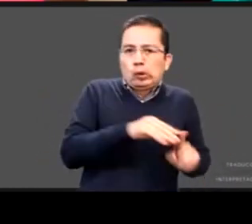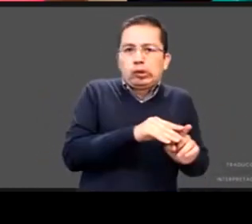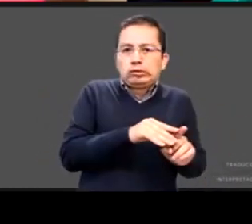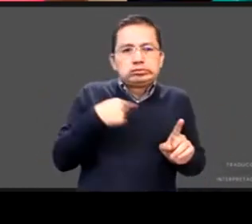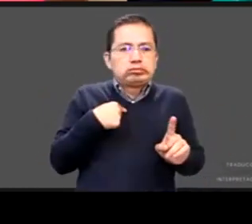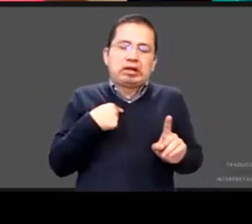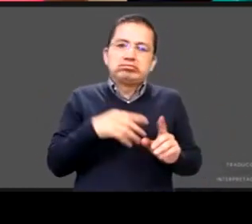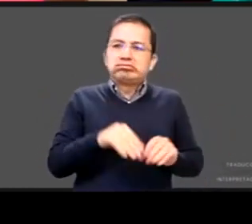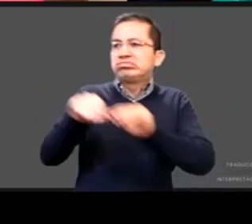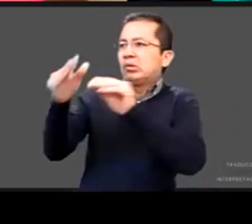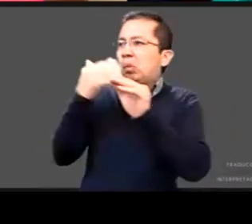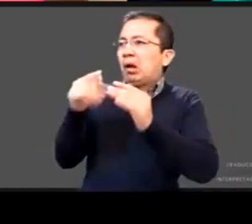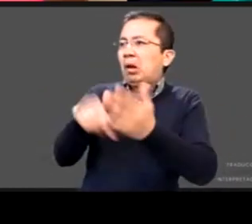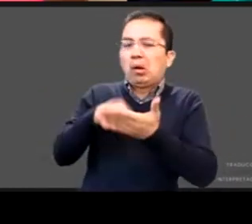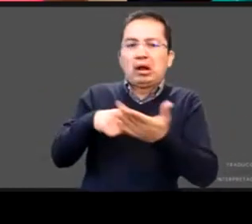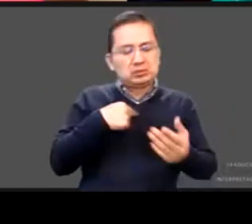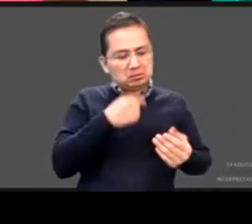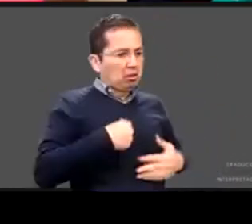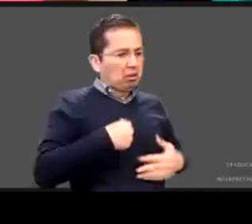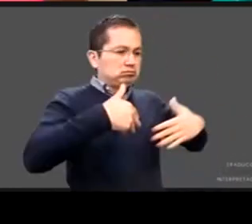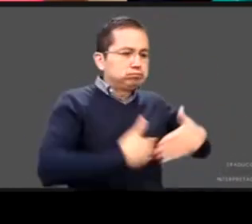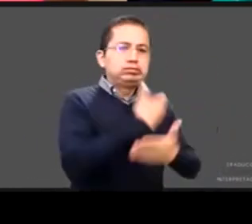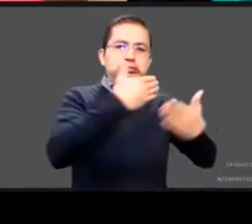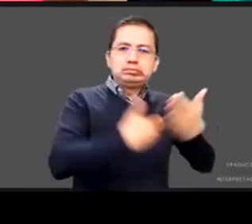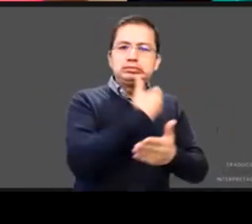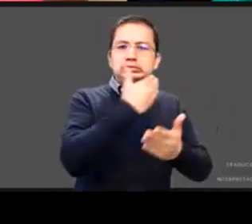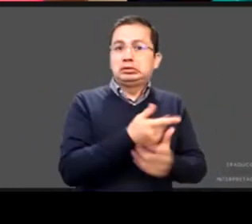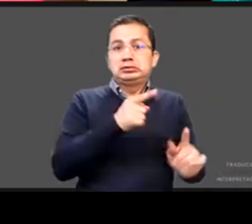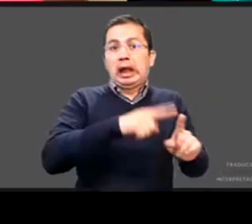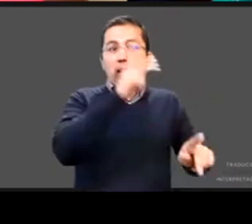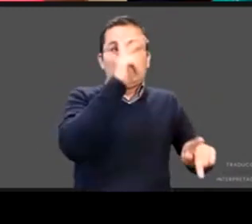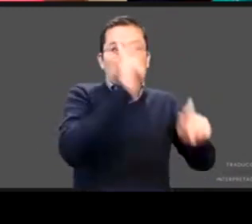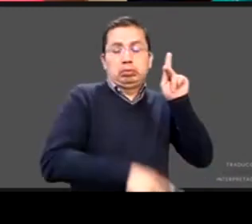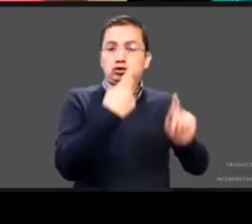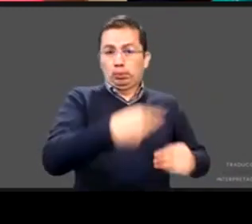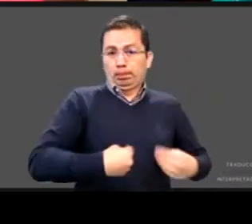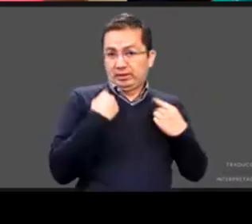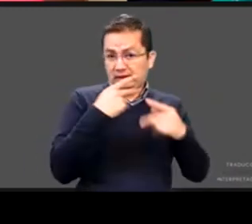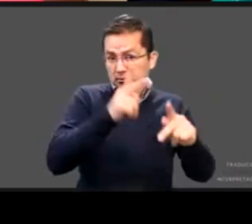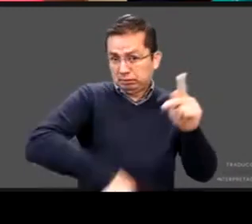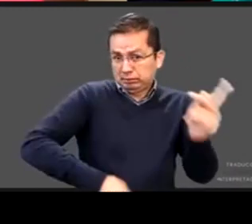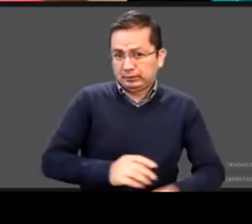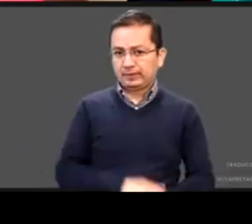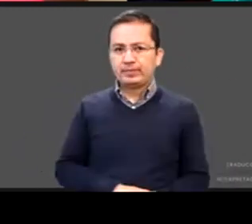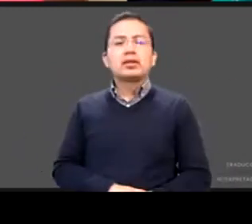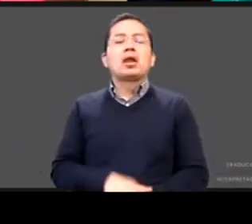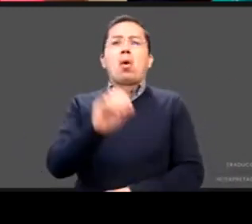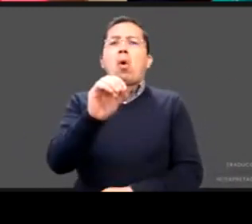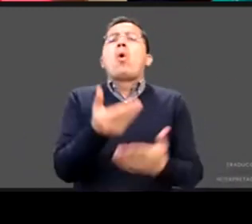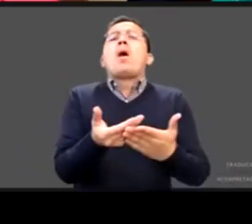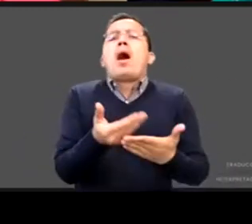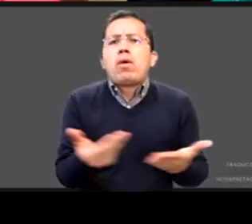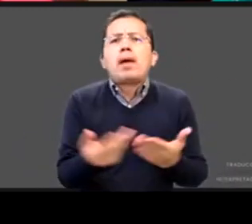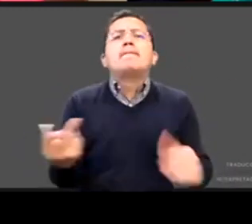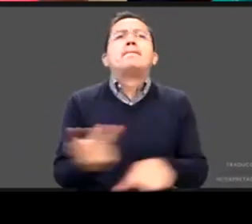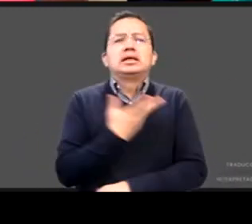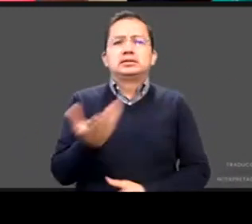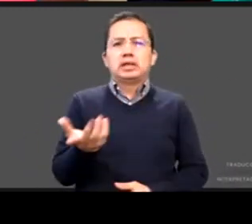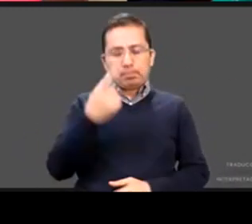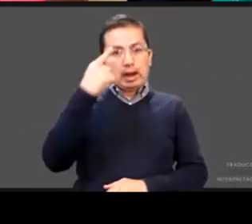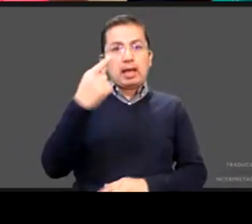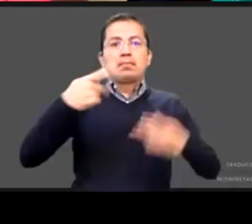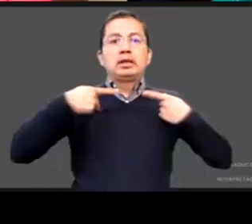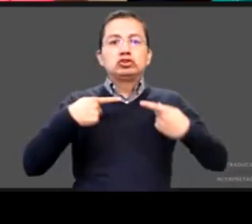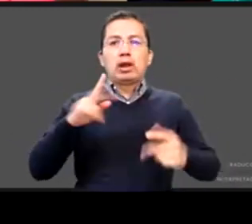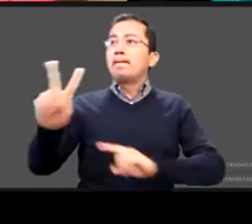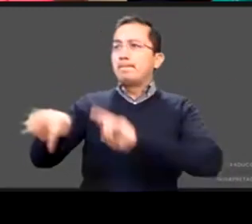pasa cuando yo salgo a trabajar véanlo ahora las personas que tienen que salir a trabajar y cuando ahora todavía no han abierto espacios de educación inicial